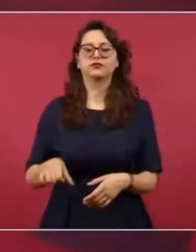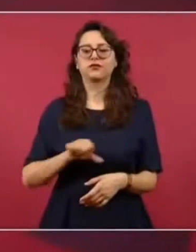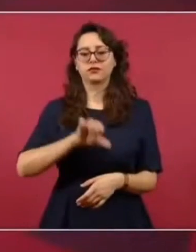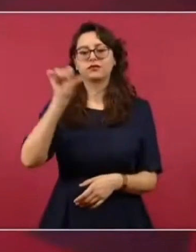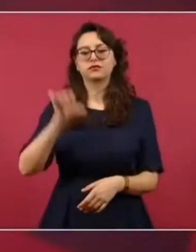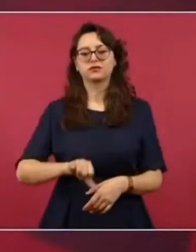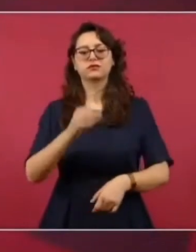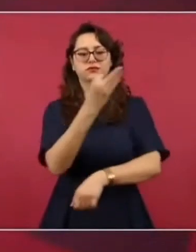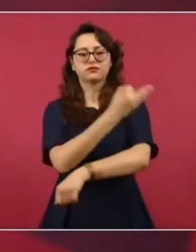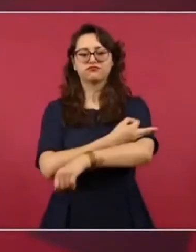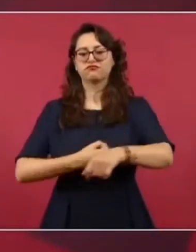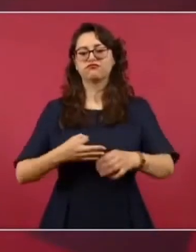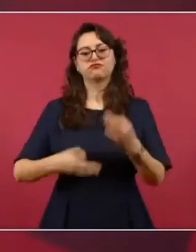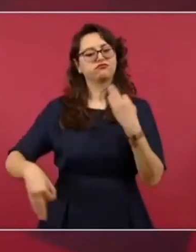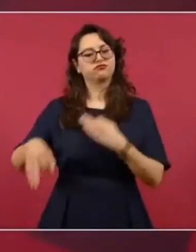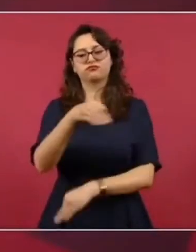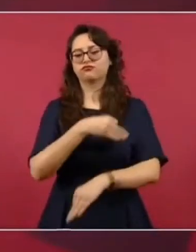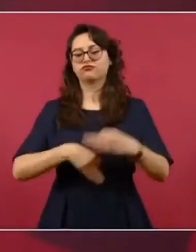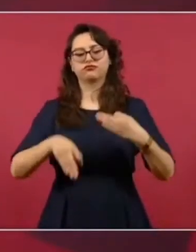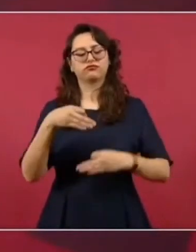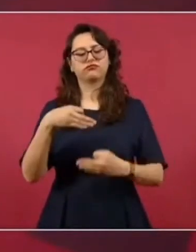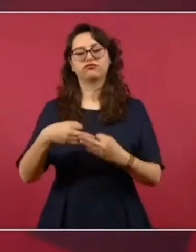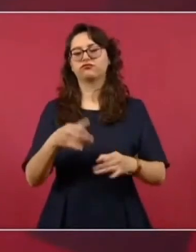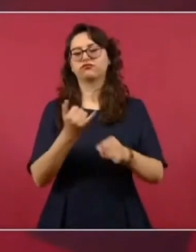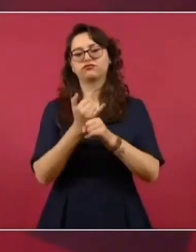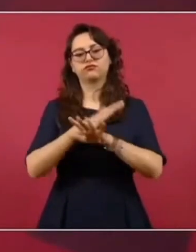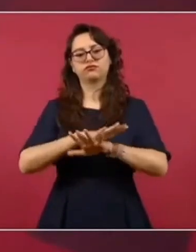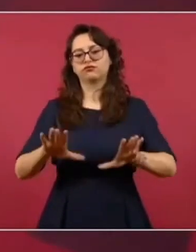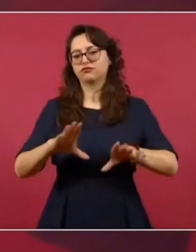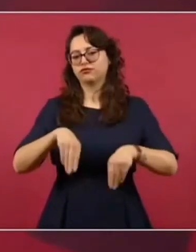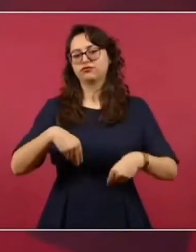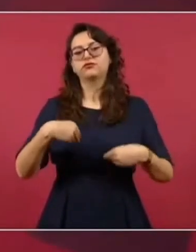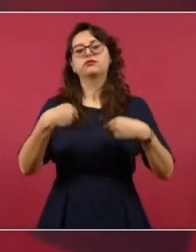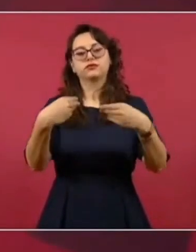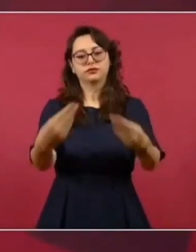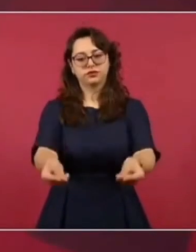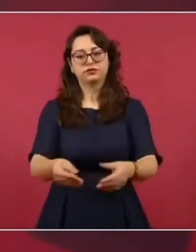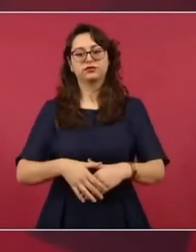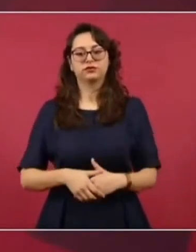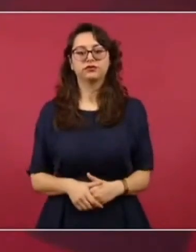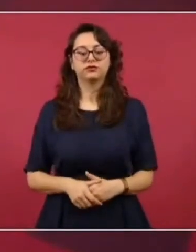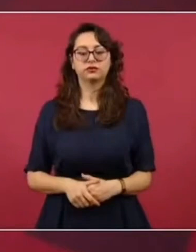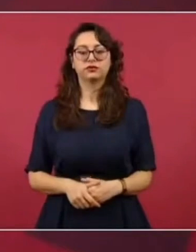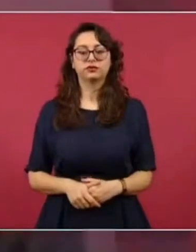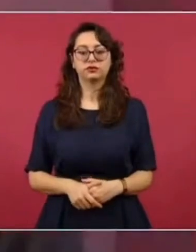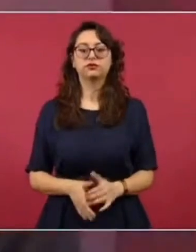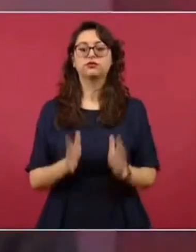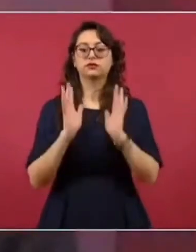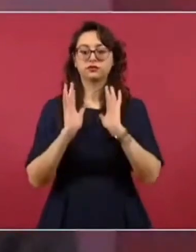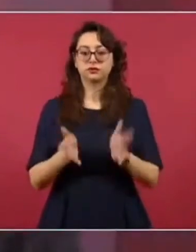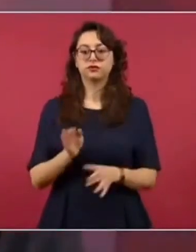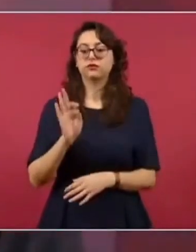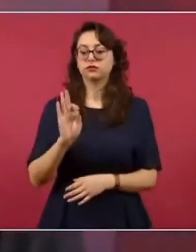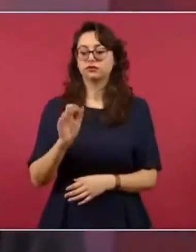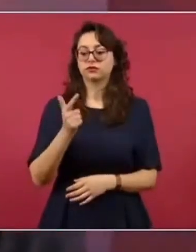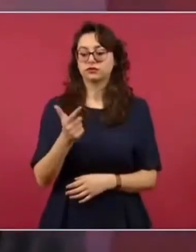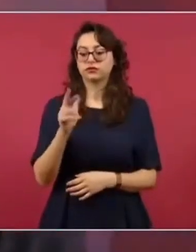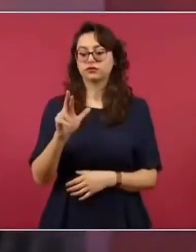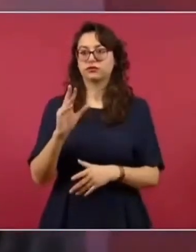información en manos de la Fiscalía.